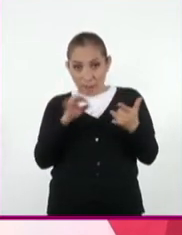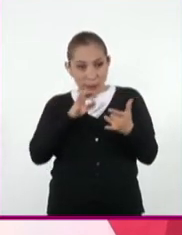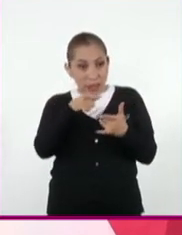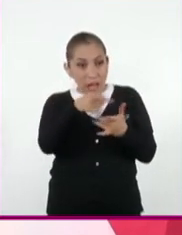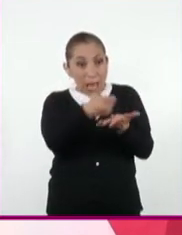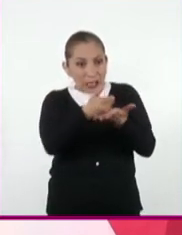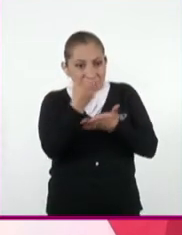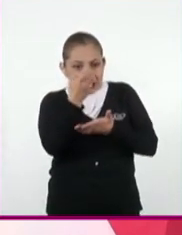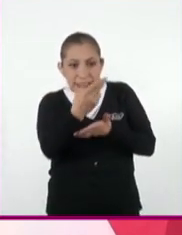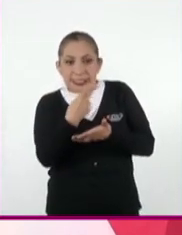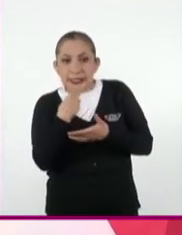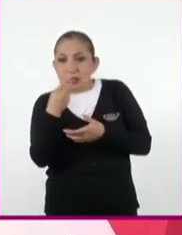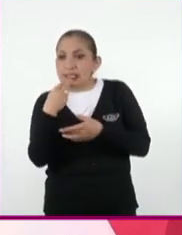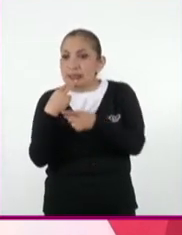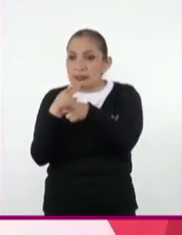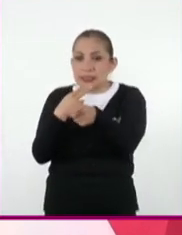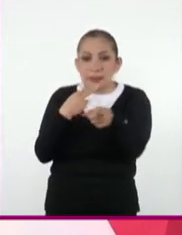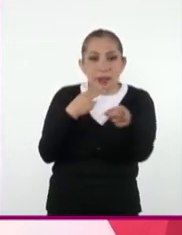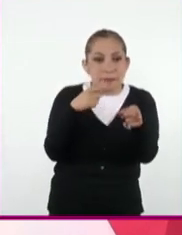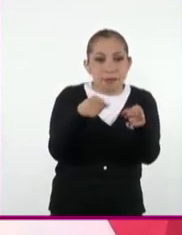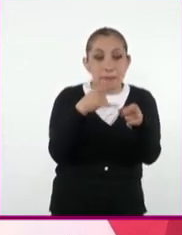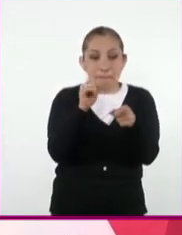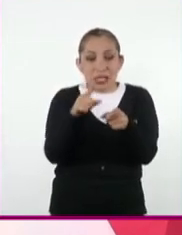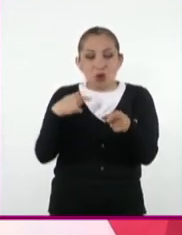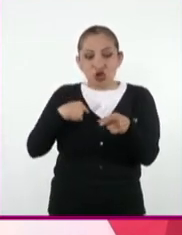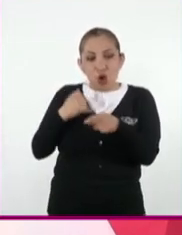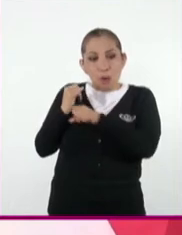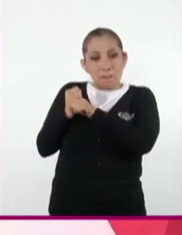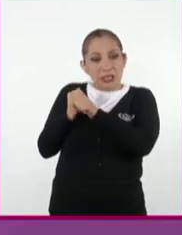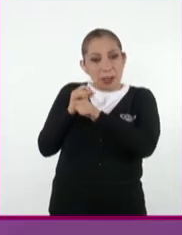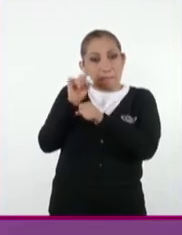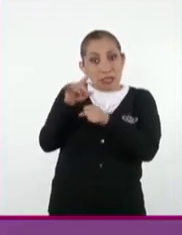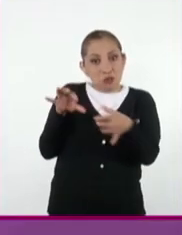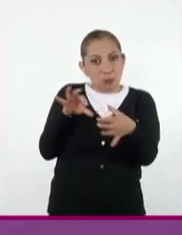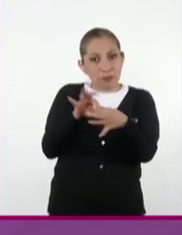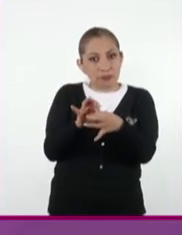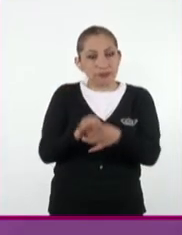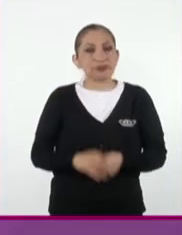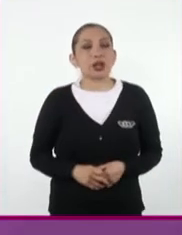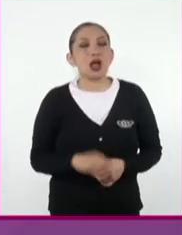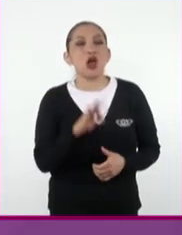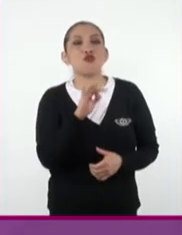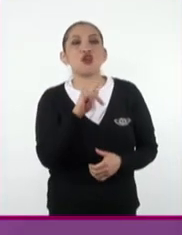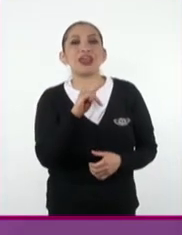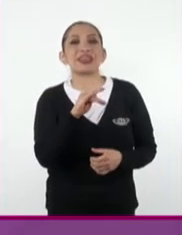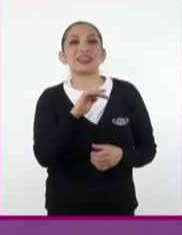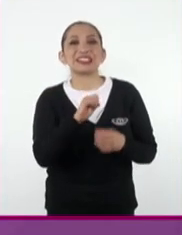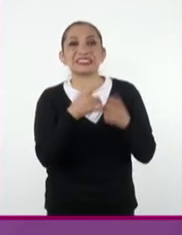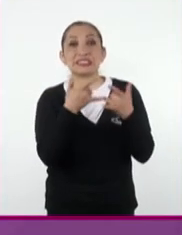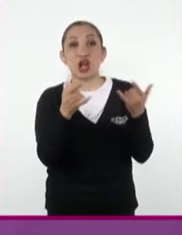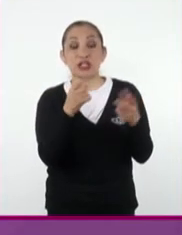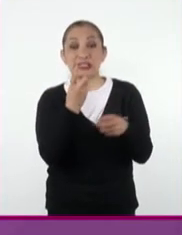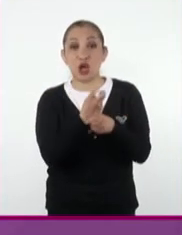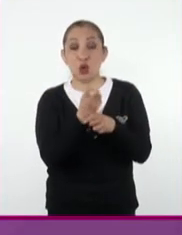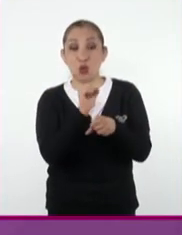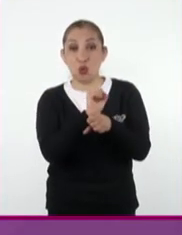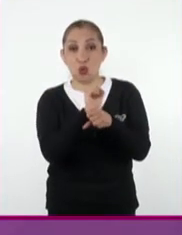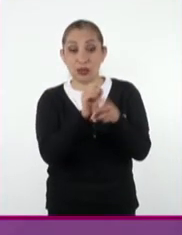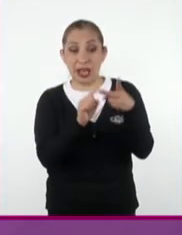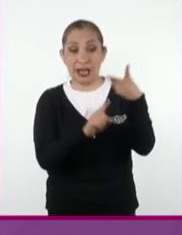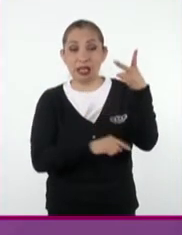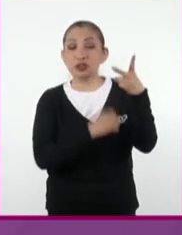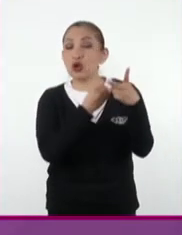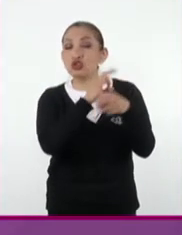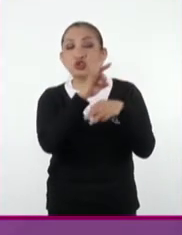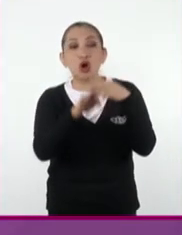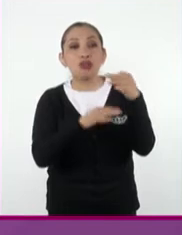puede aportar conocimiento del acontecimiento que estudia. Las fuentes históricas secundarias son todas